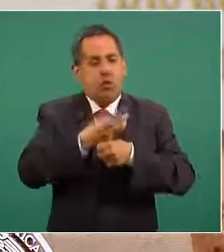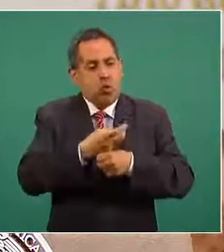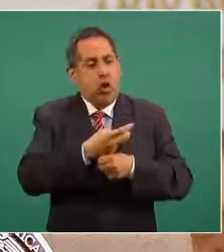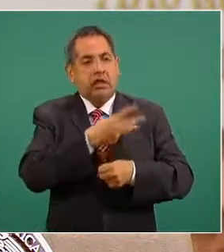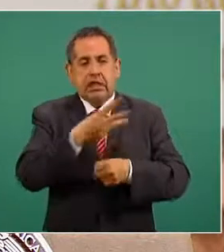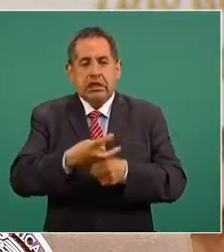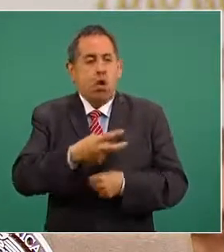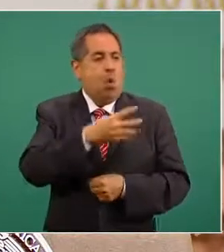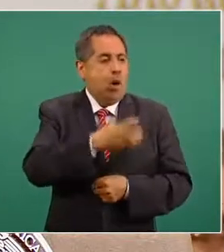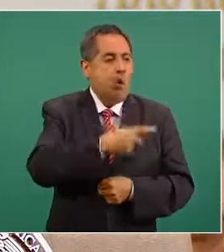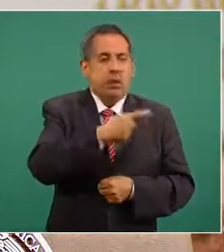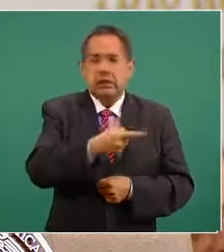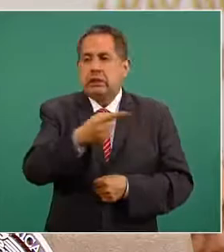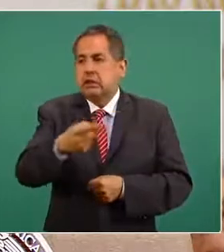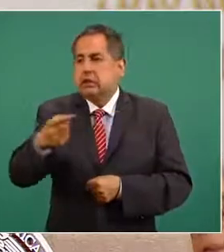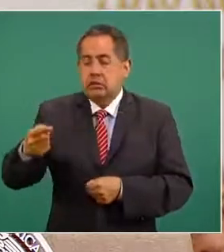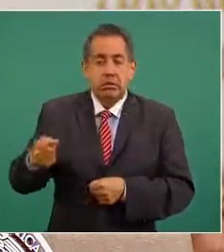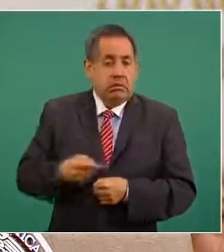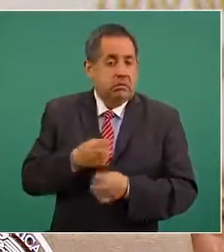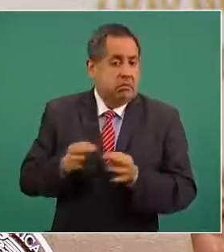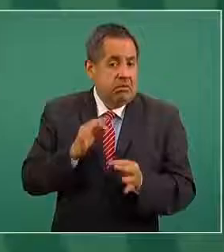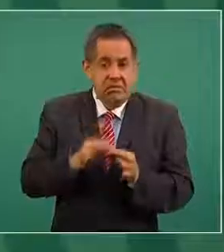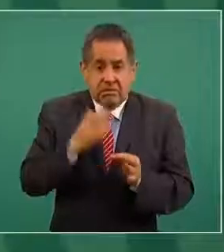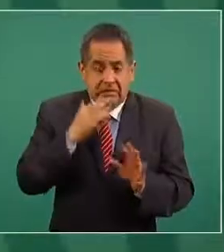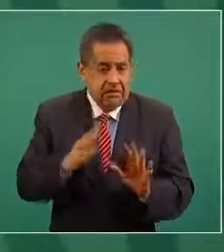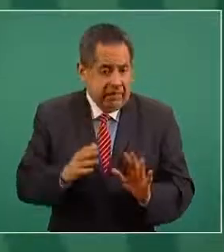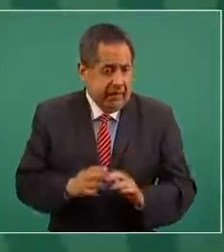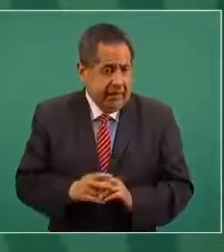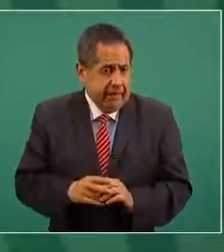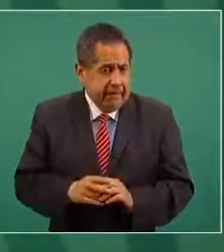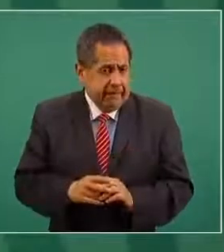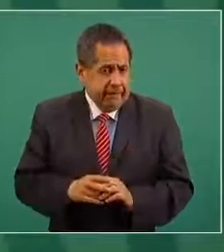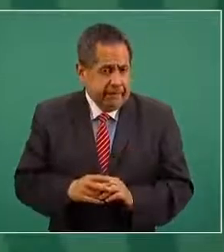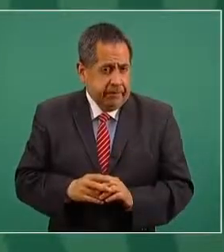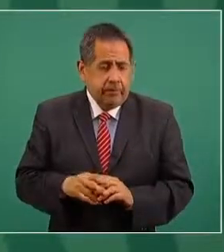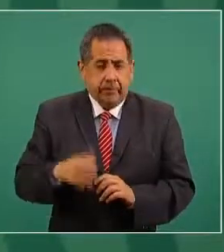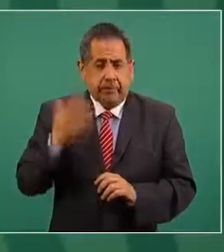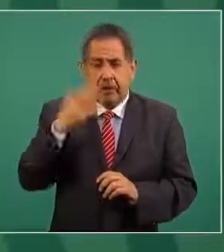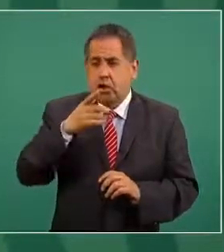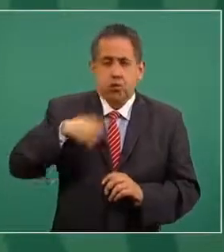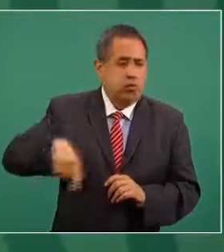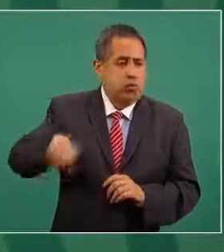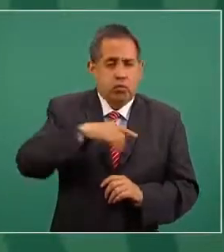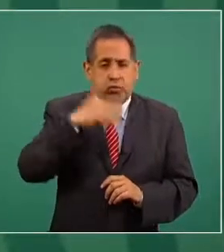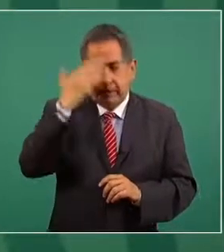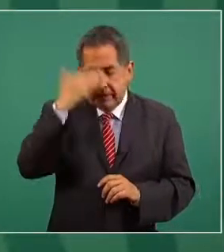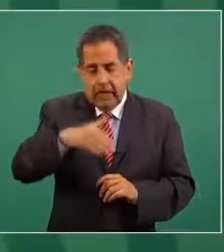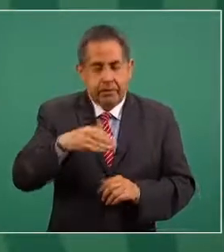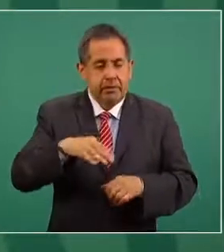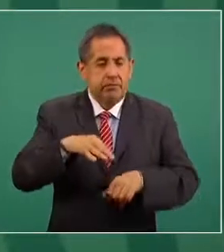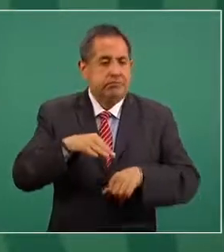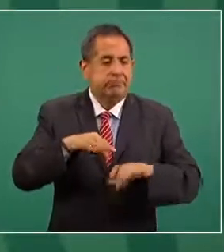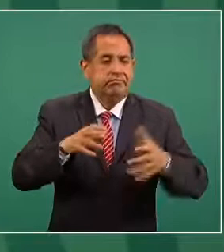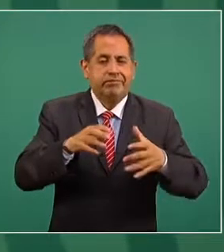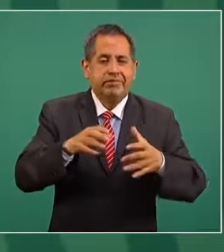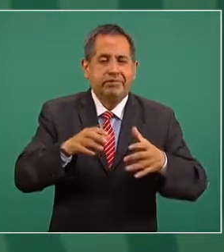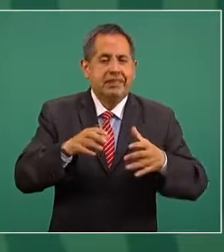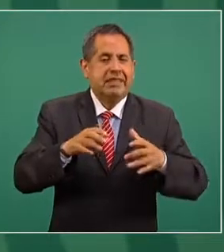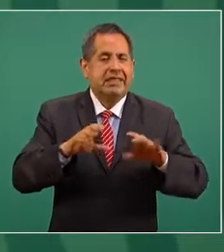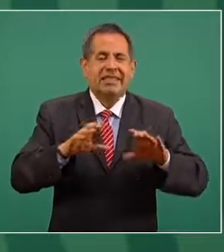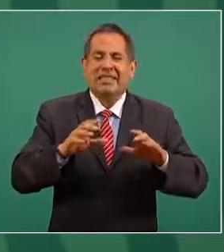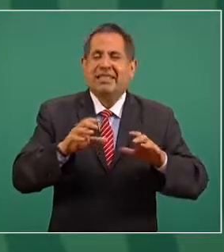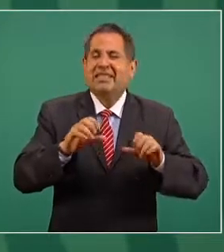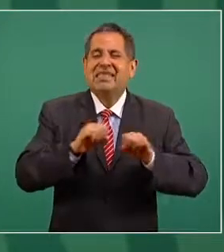optimizar el uso de este recurso todas y todos los colegas del sistema nacional de salud